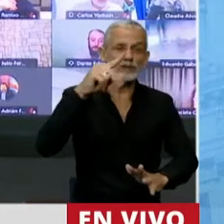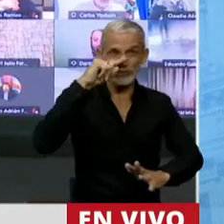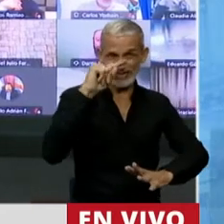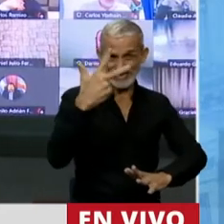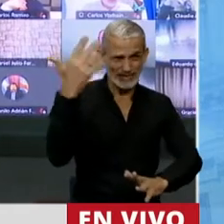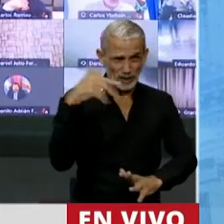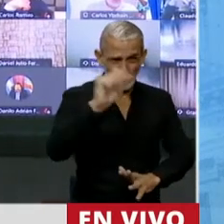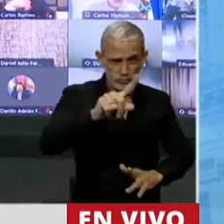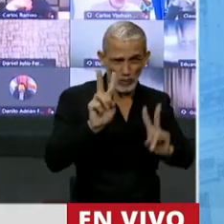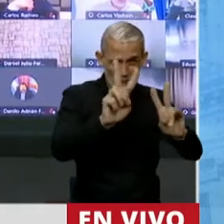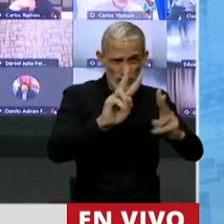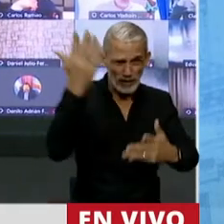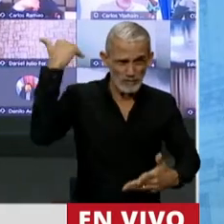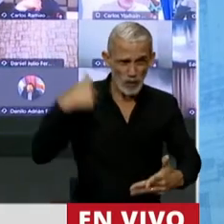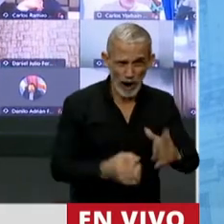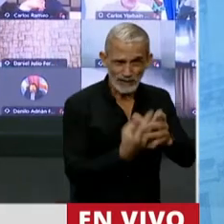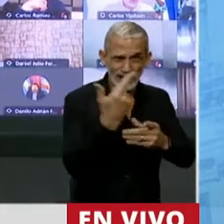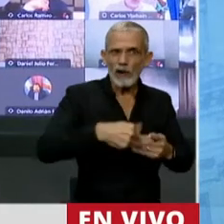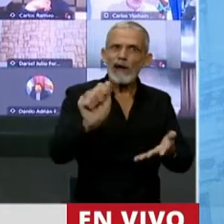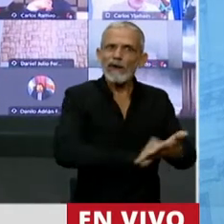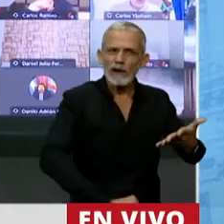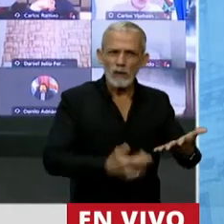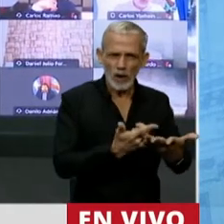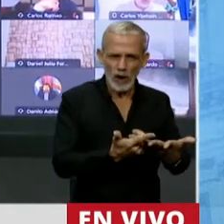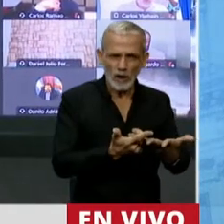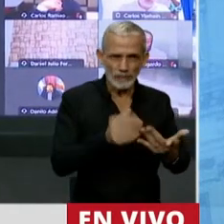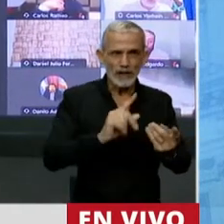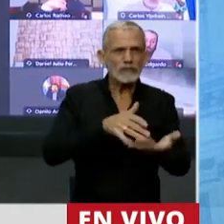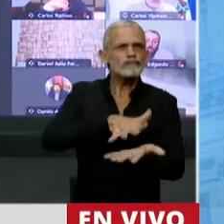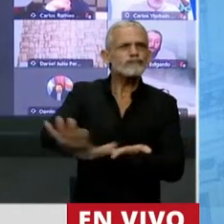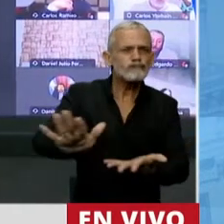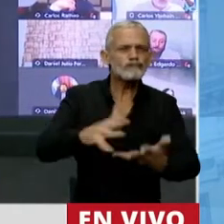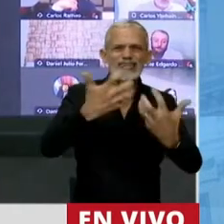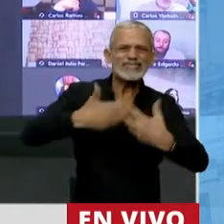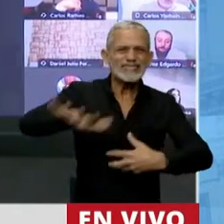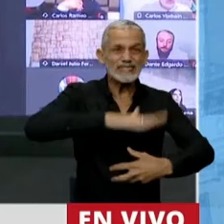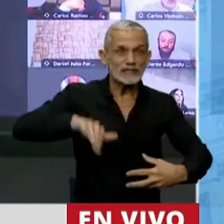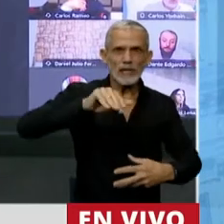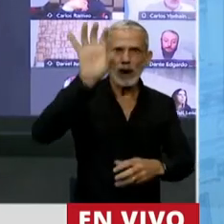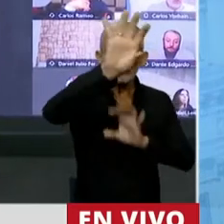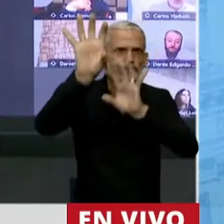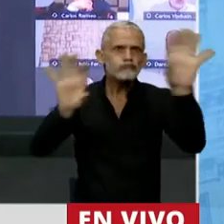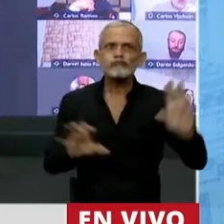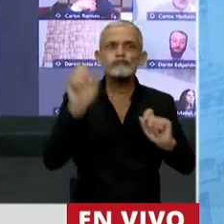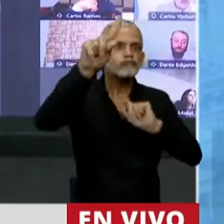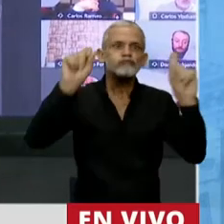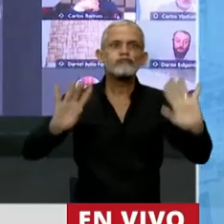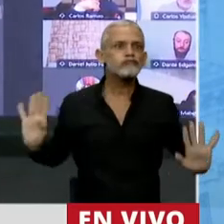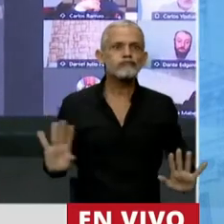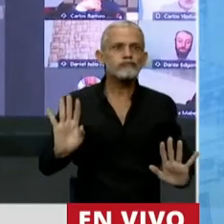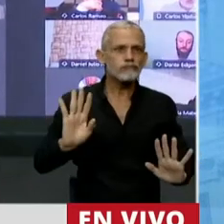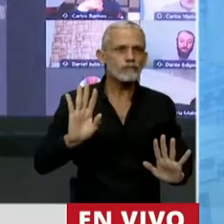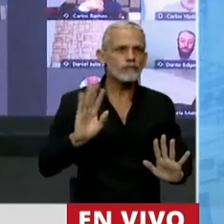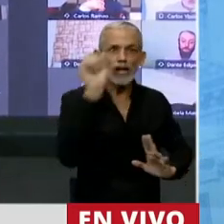Y además, se está avanzando sobre el sistema federal, porque hoy la definición del ordenamiento territorial es una